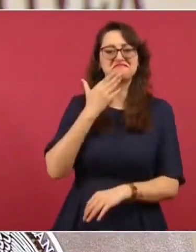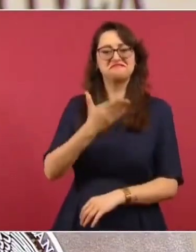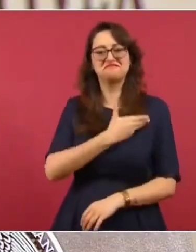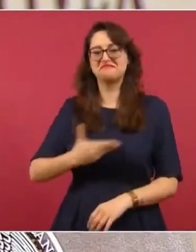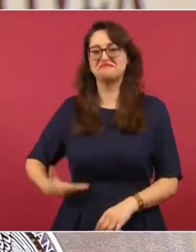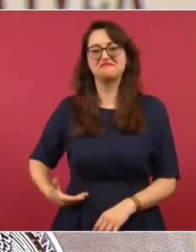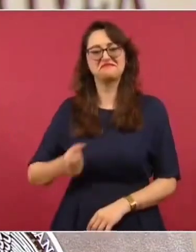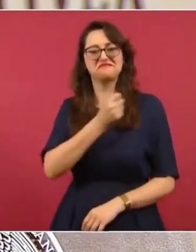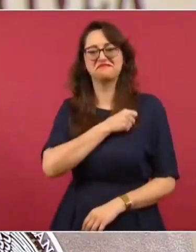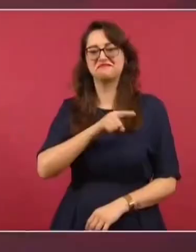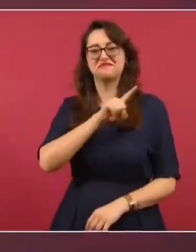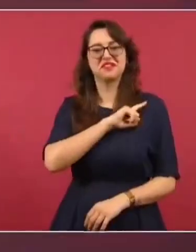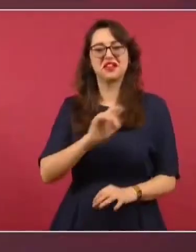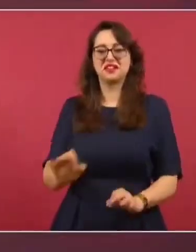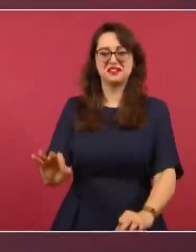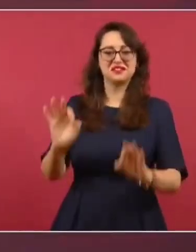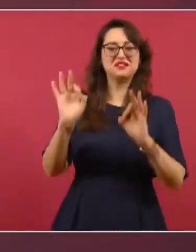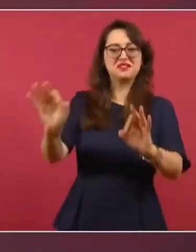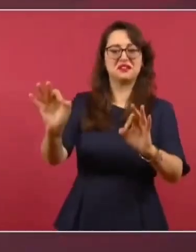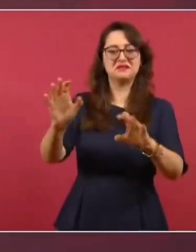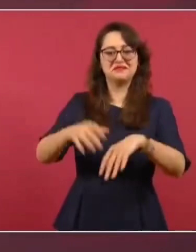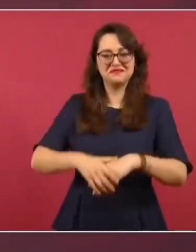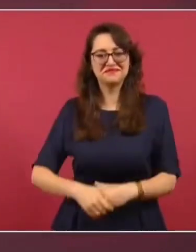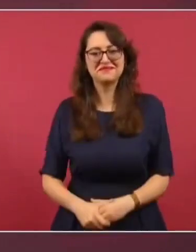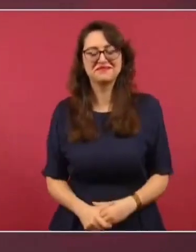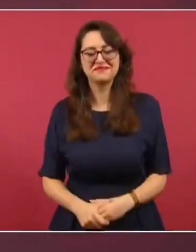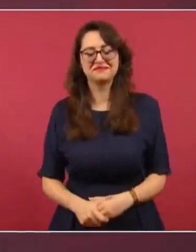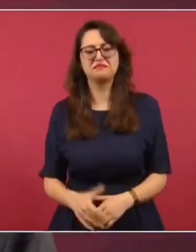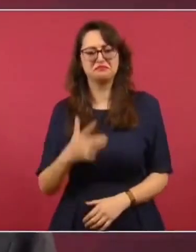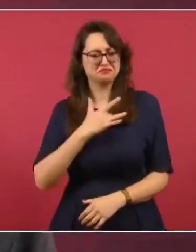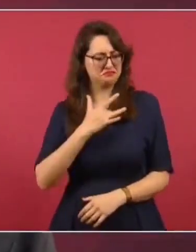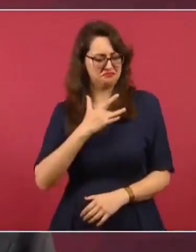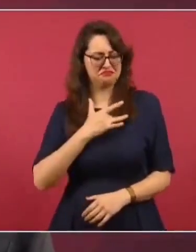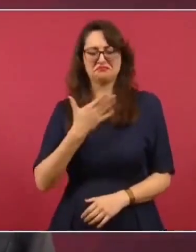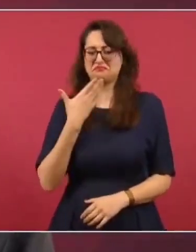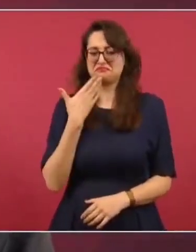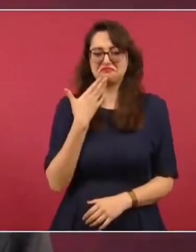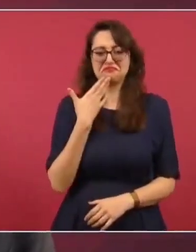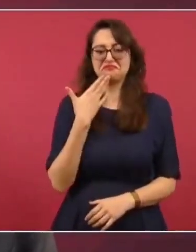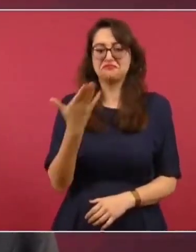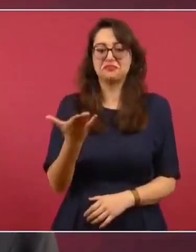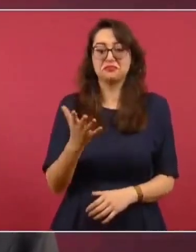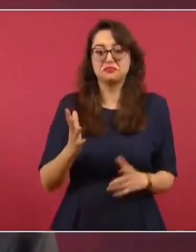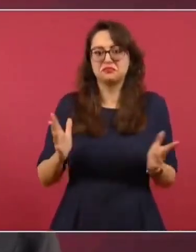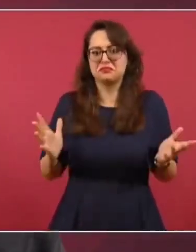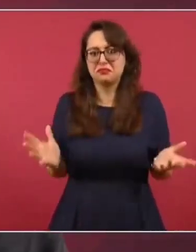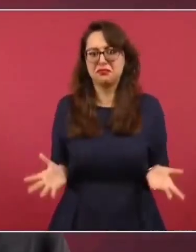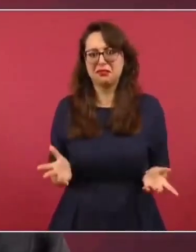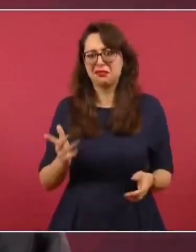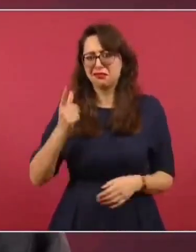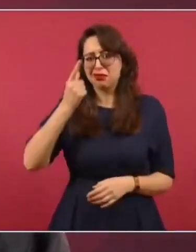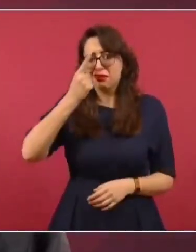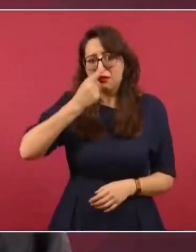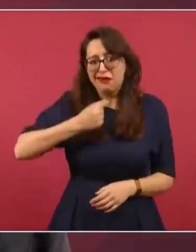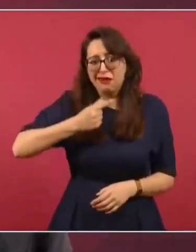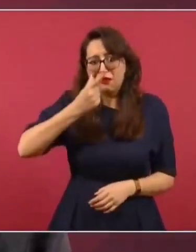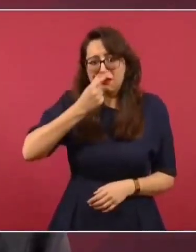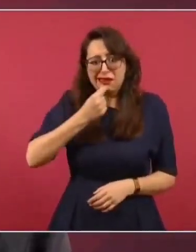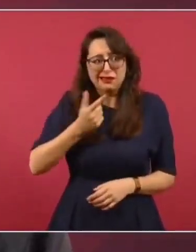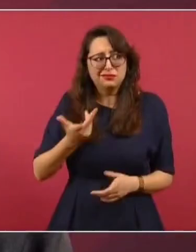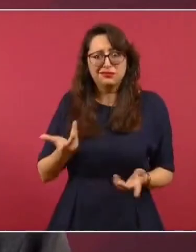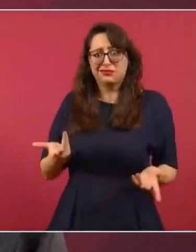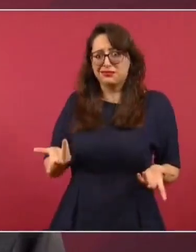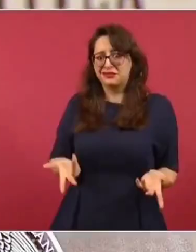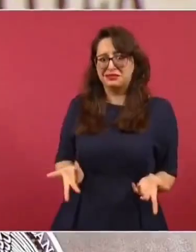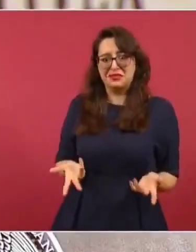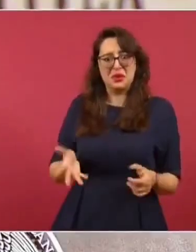al 100% en cuanto a su salud cardíaca. Y bueno, pues yo creo que a nadie debe de asustar el que haya